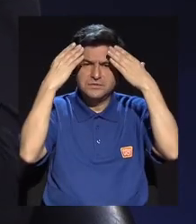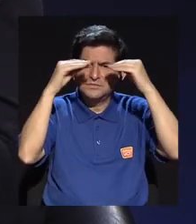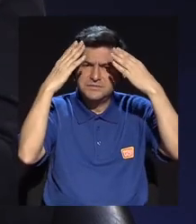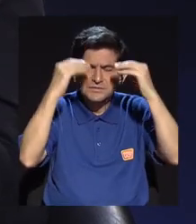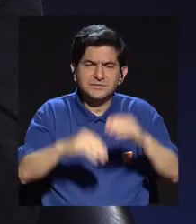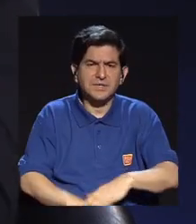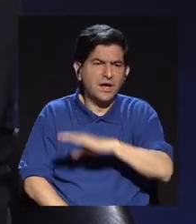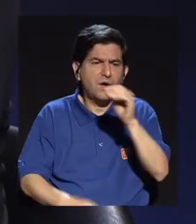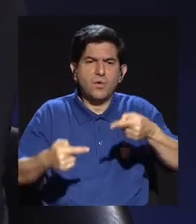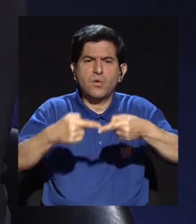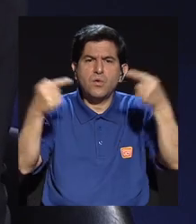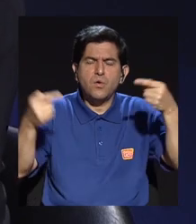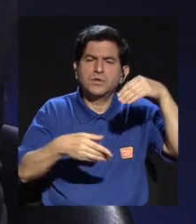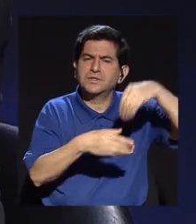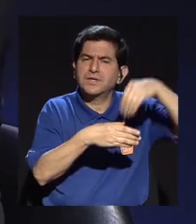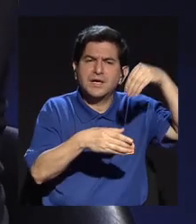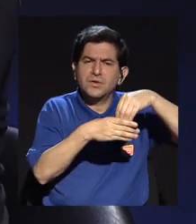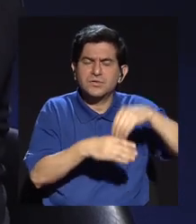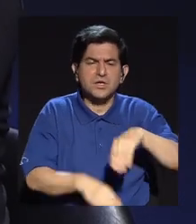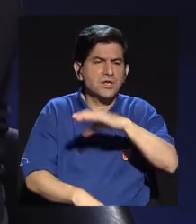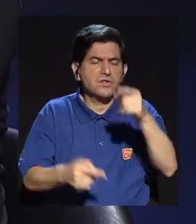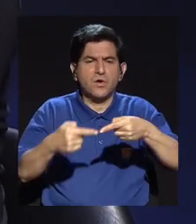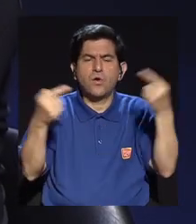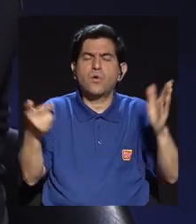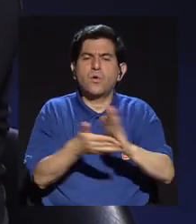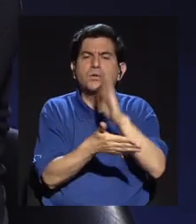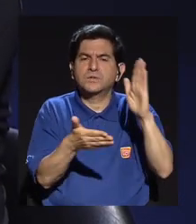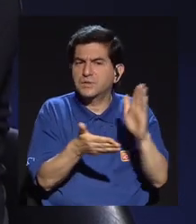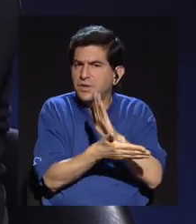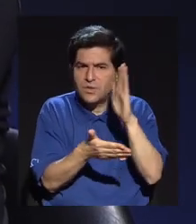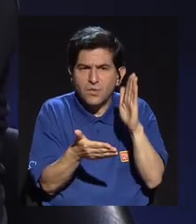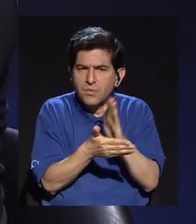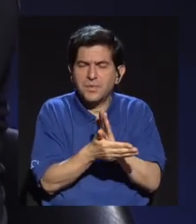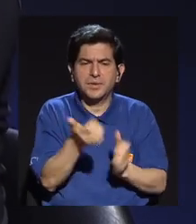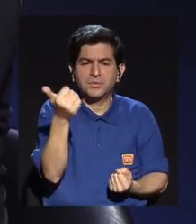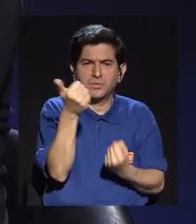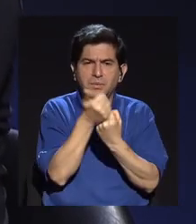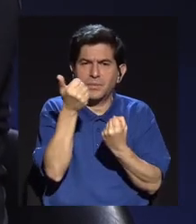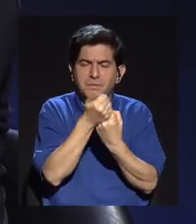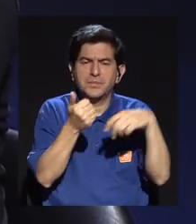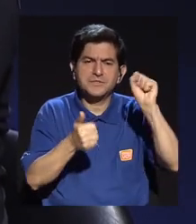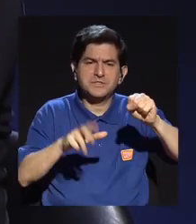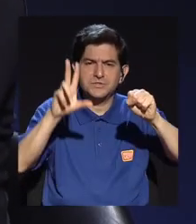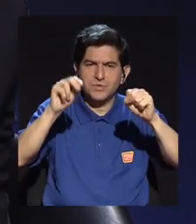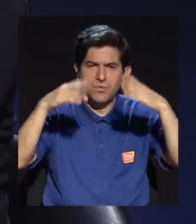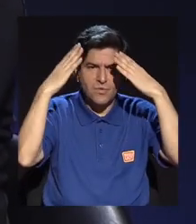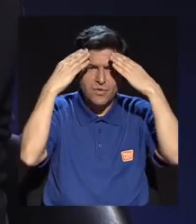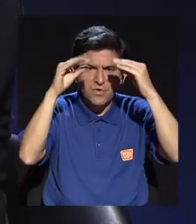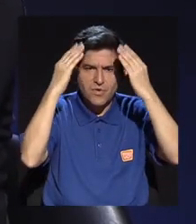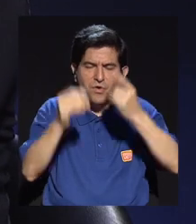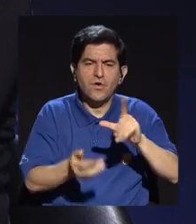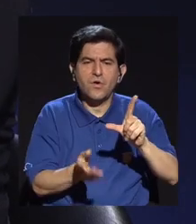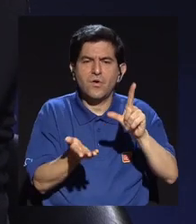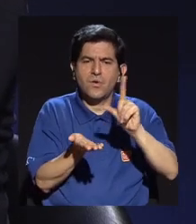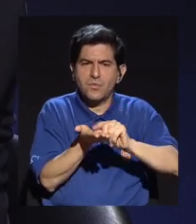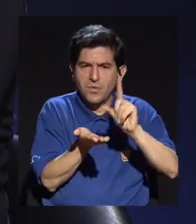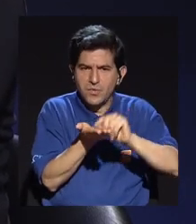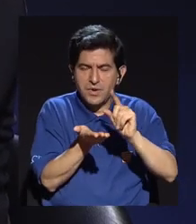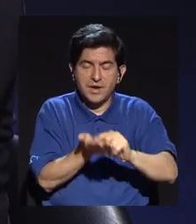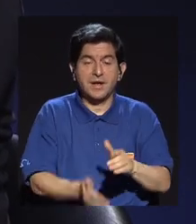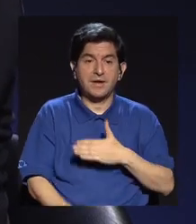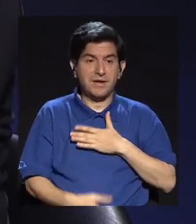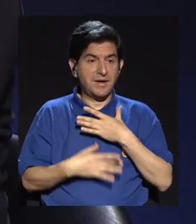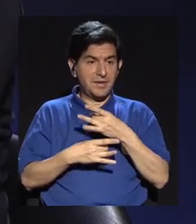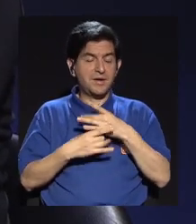contra el contenido? ¿Por qué no se viene contra los documentos? Que respaldan o no la información que estamos publicando. Y a mí me llama mucho la atención, a don Juan